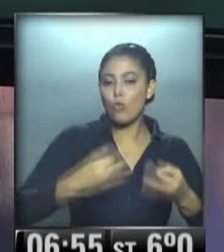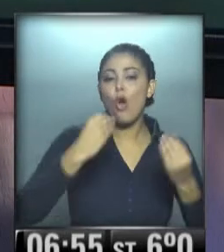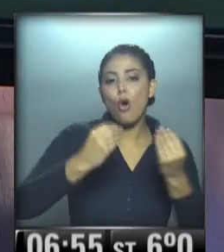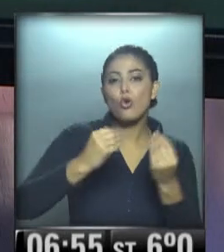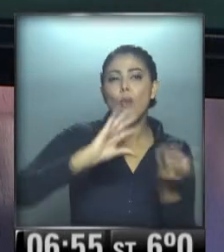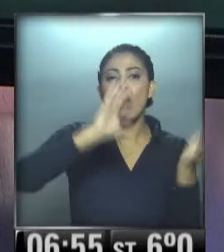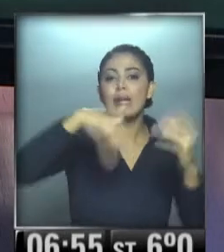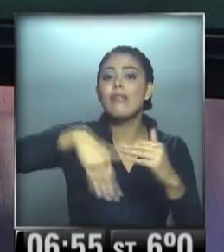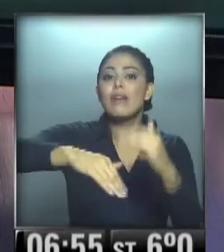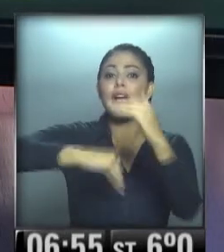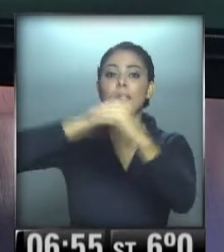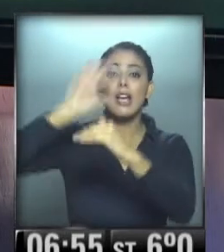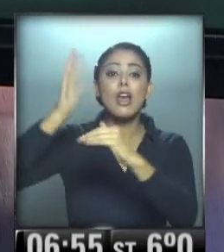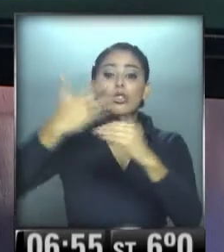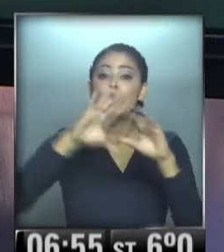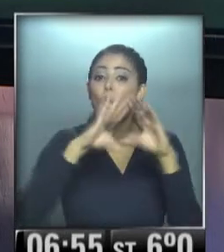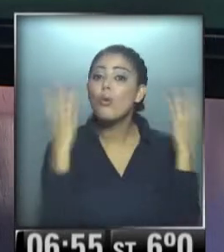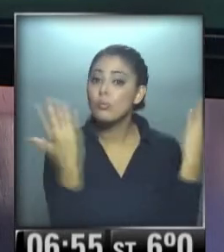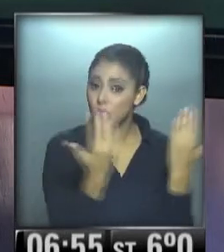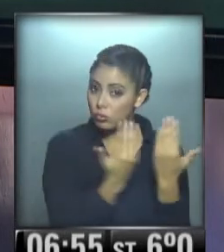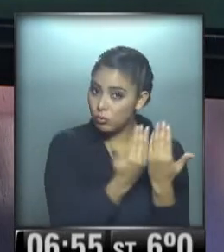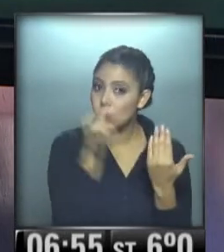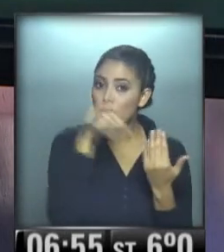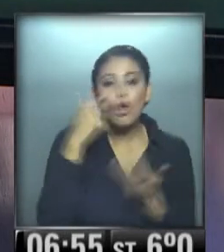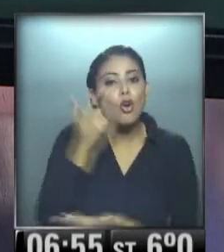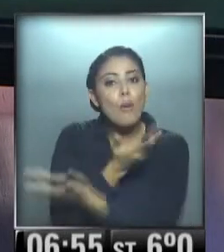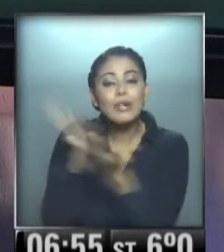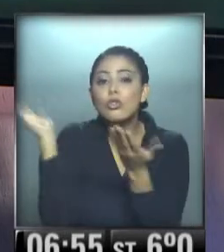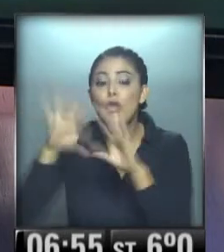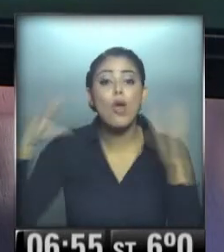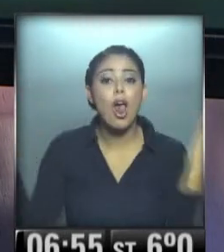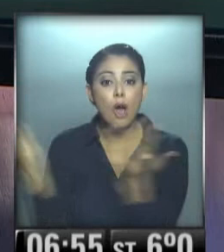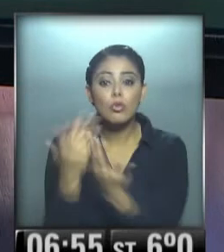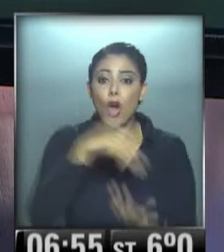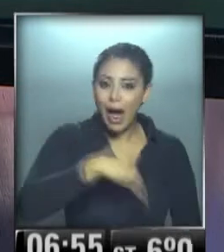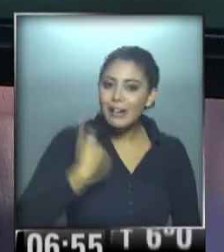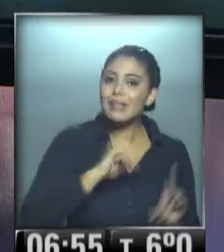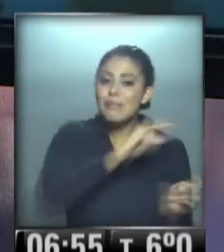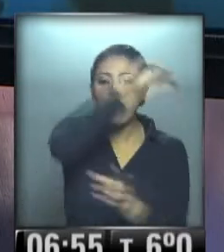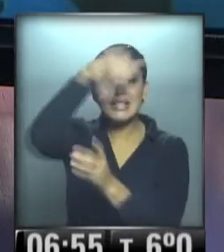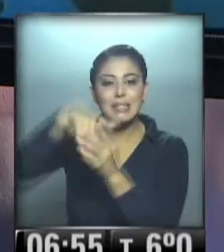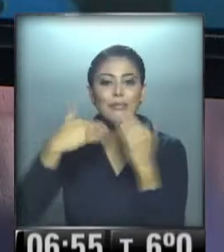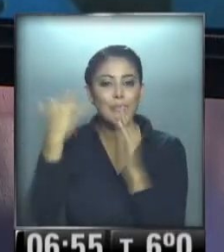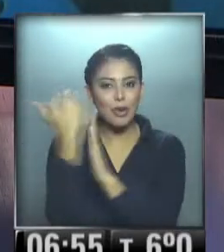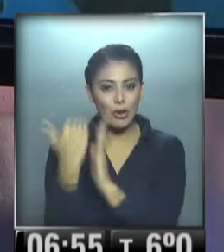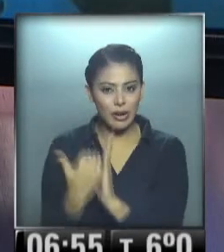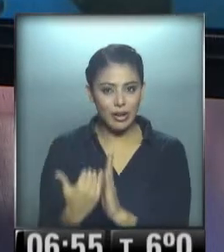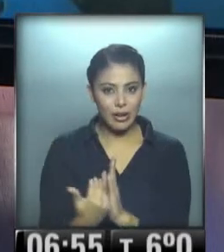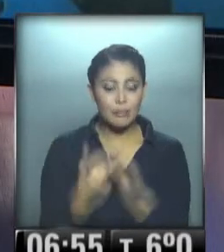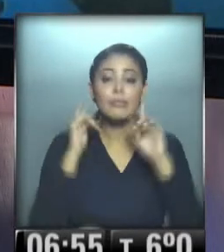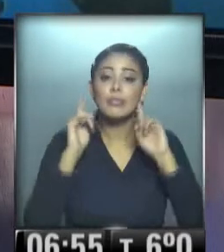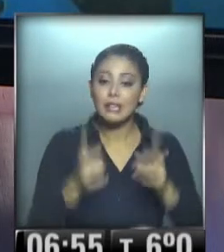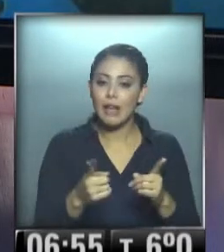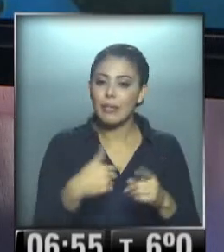evolución del clima a nivel global, ¿eh? Esto se comparte con el mundo y nuestro país participa en este programa. Además